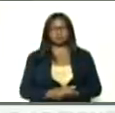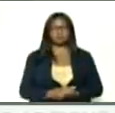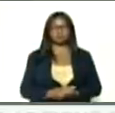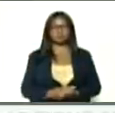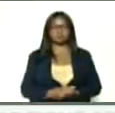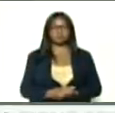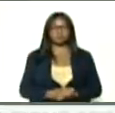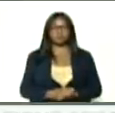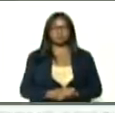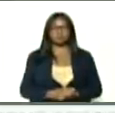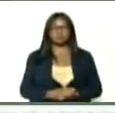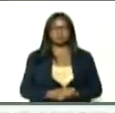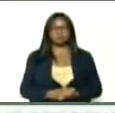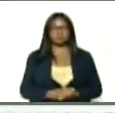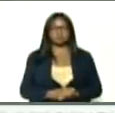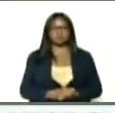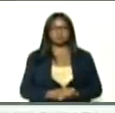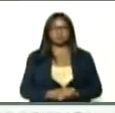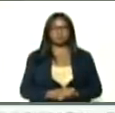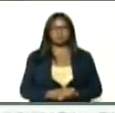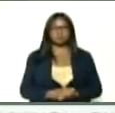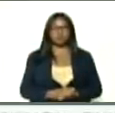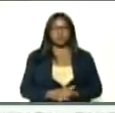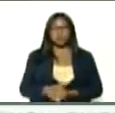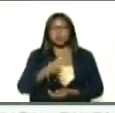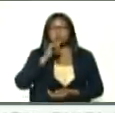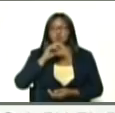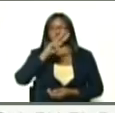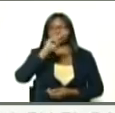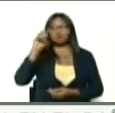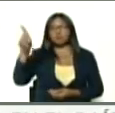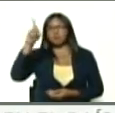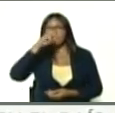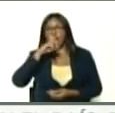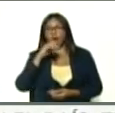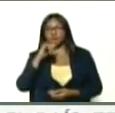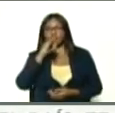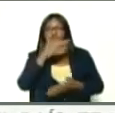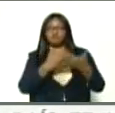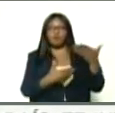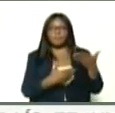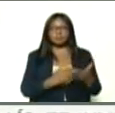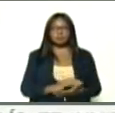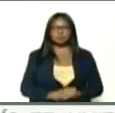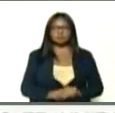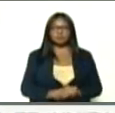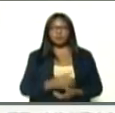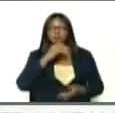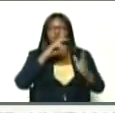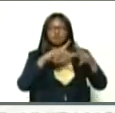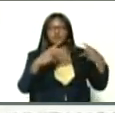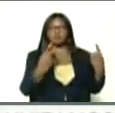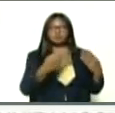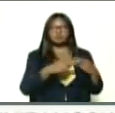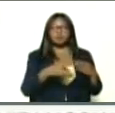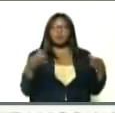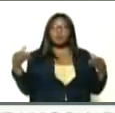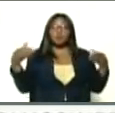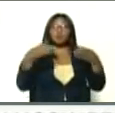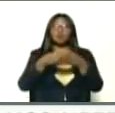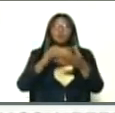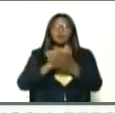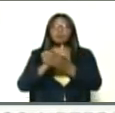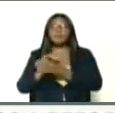un noti, noti Bicentenario, un noti Bicentenario, consíganse un grupo, de